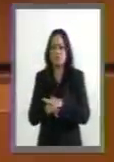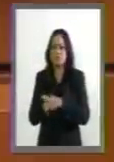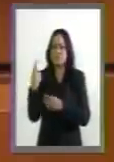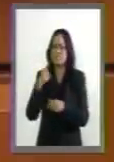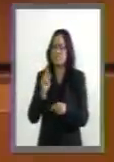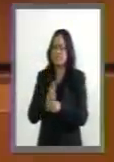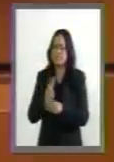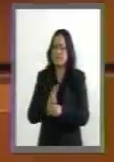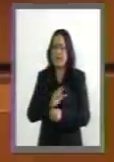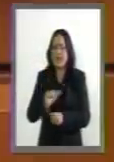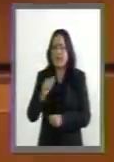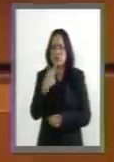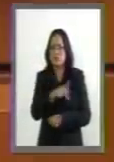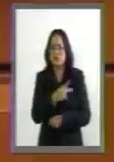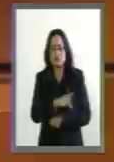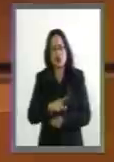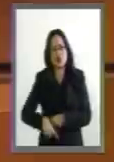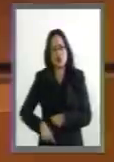mexicano.